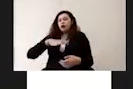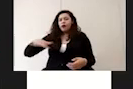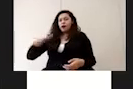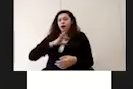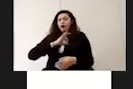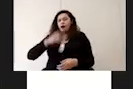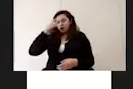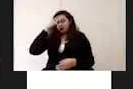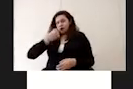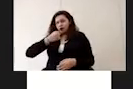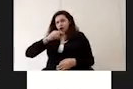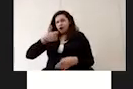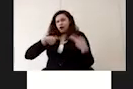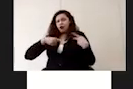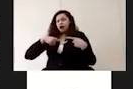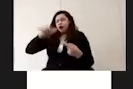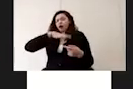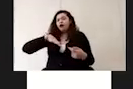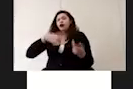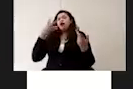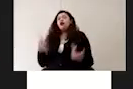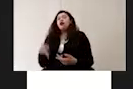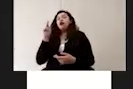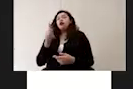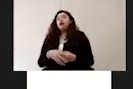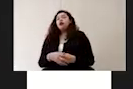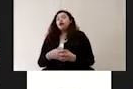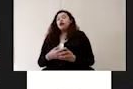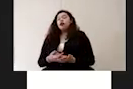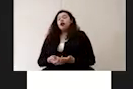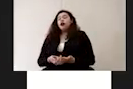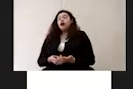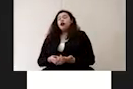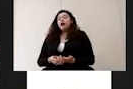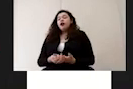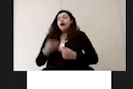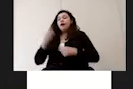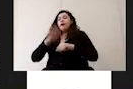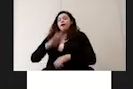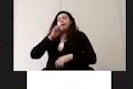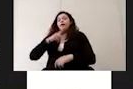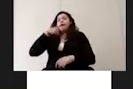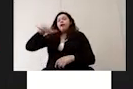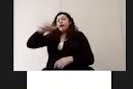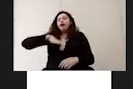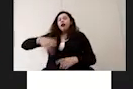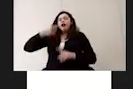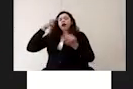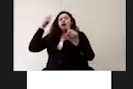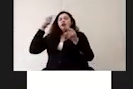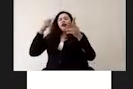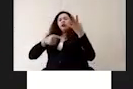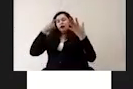tenga contacto con otras personas sin embargo lo ideal es que haya un espacio destinado para el